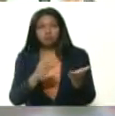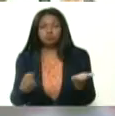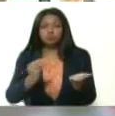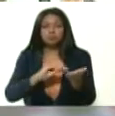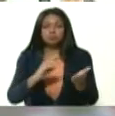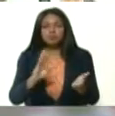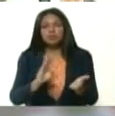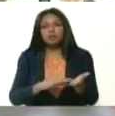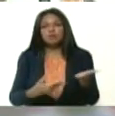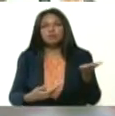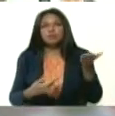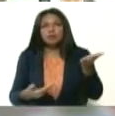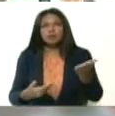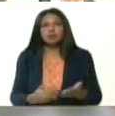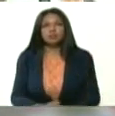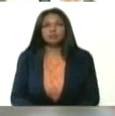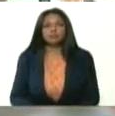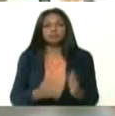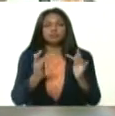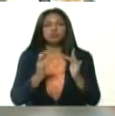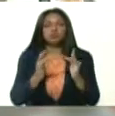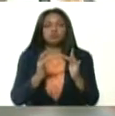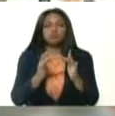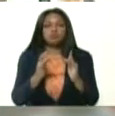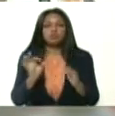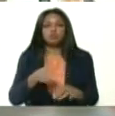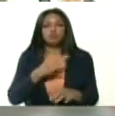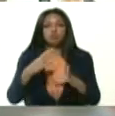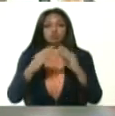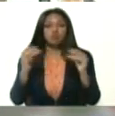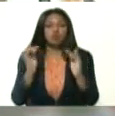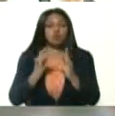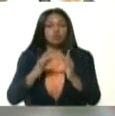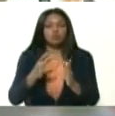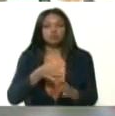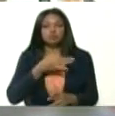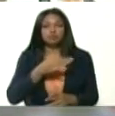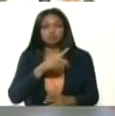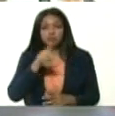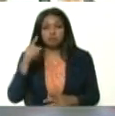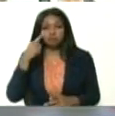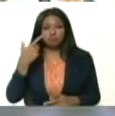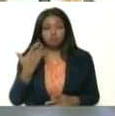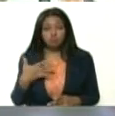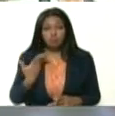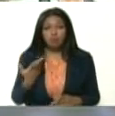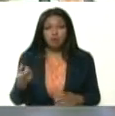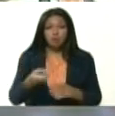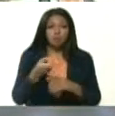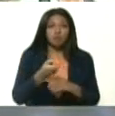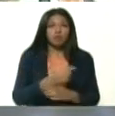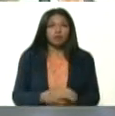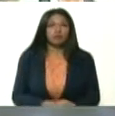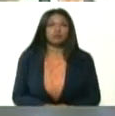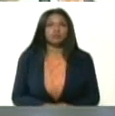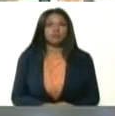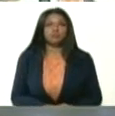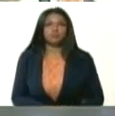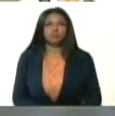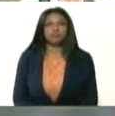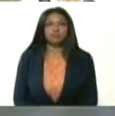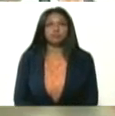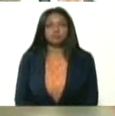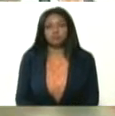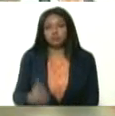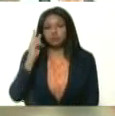en mis redes sociales, en todas las redes sociales. Ustedes pueden buscar. Ahí está el